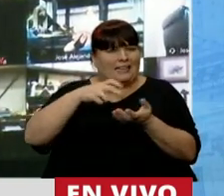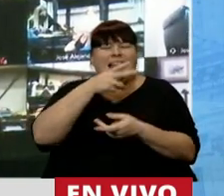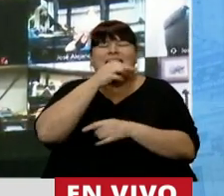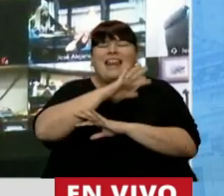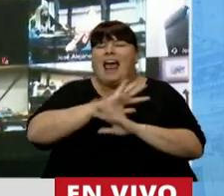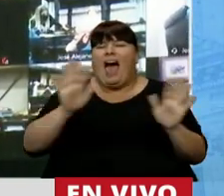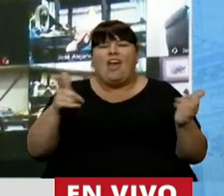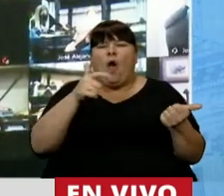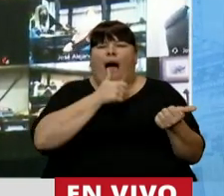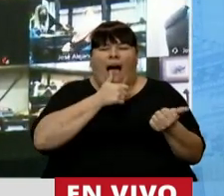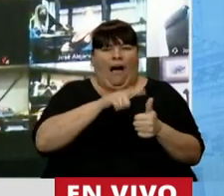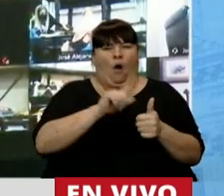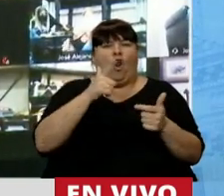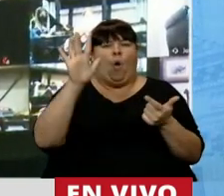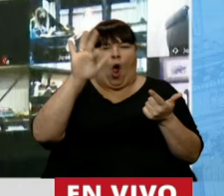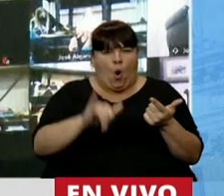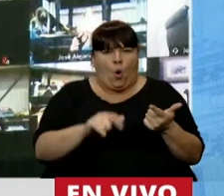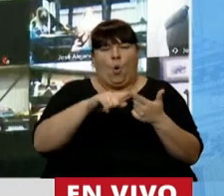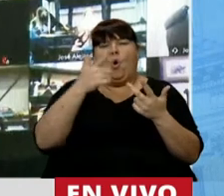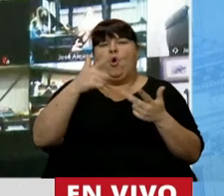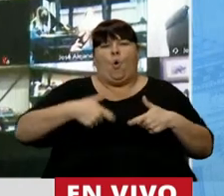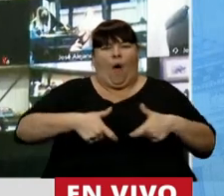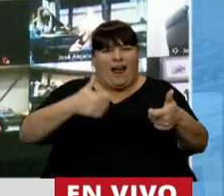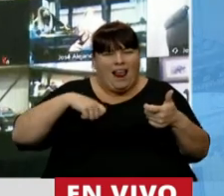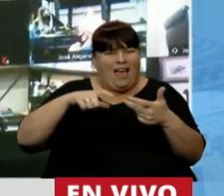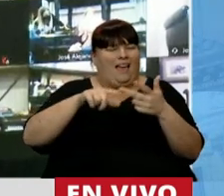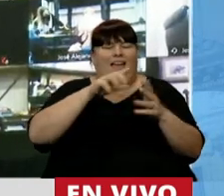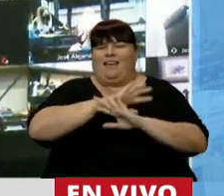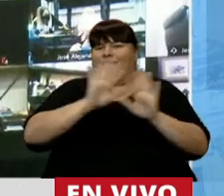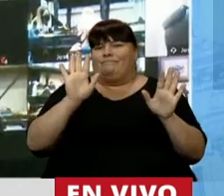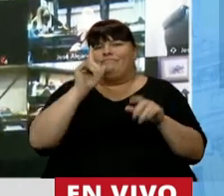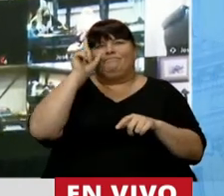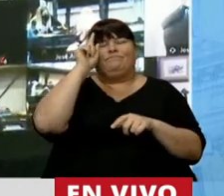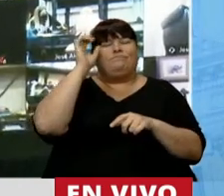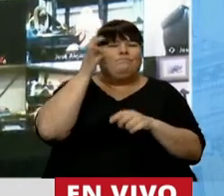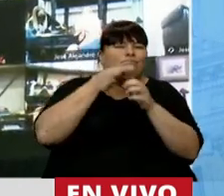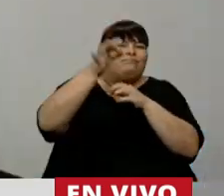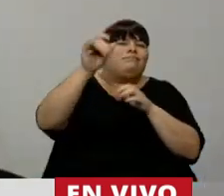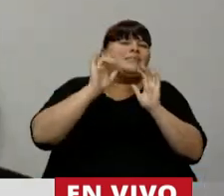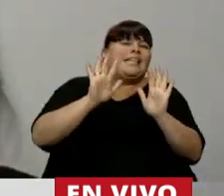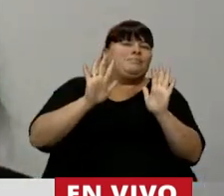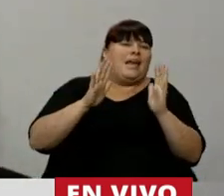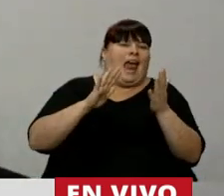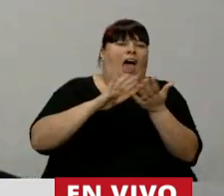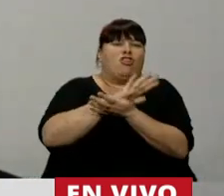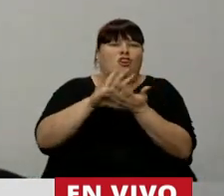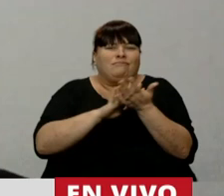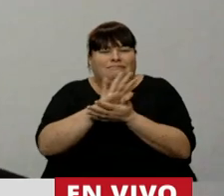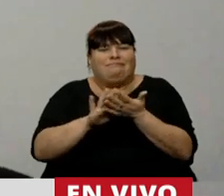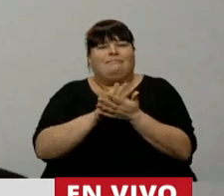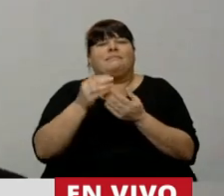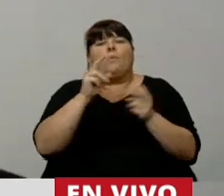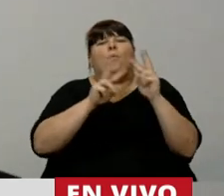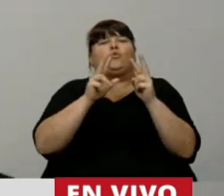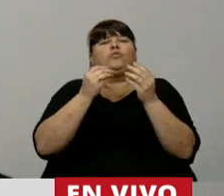nada, no tienen agua, no tienen energía eléctrica, no tienen cloacas. Están ahí a la espera de una mesa de diálogo que